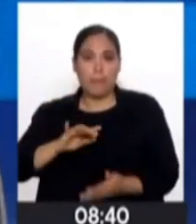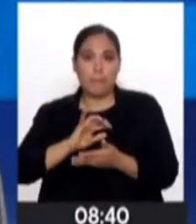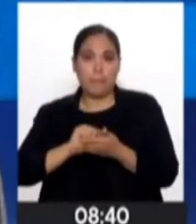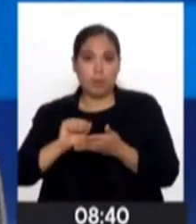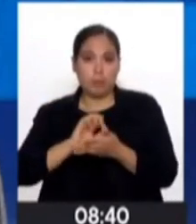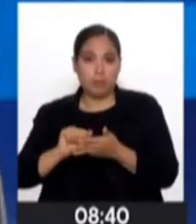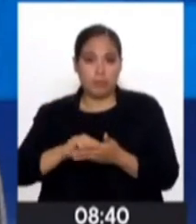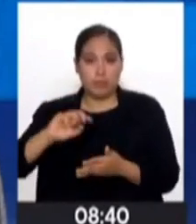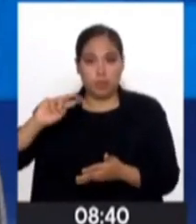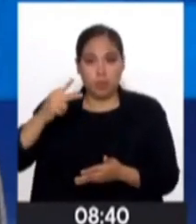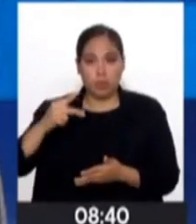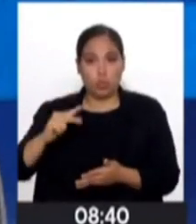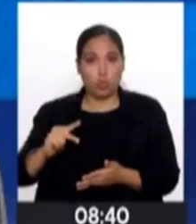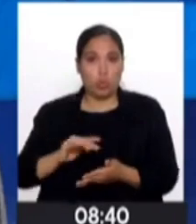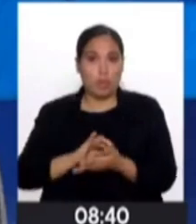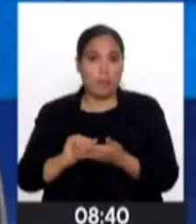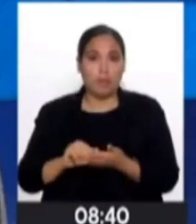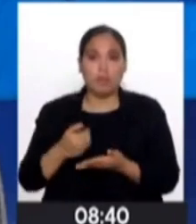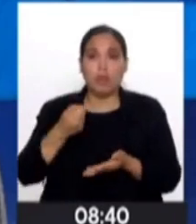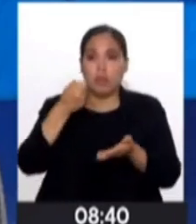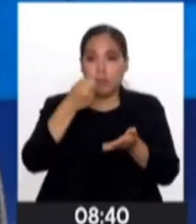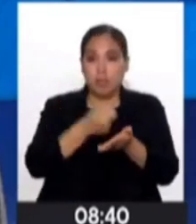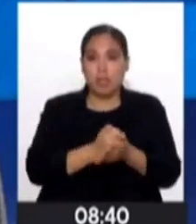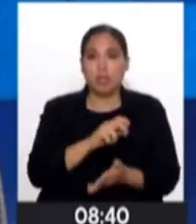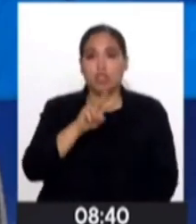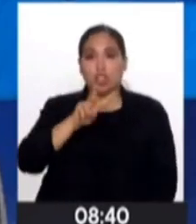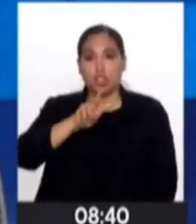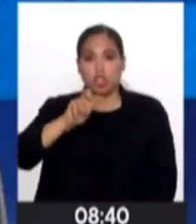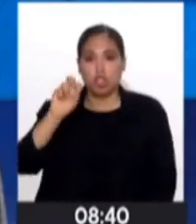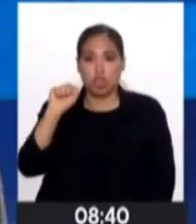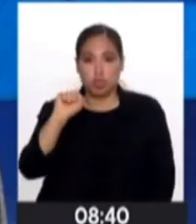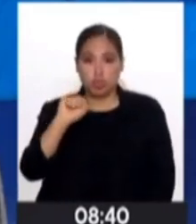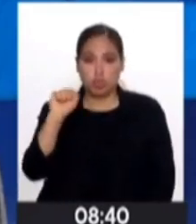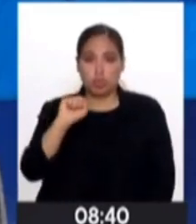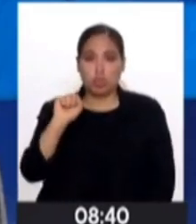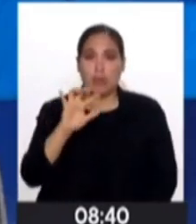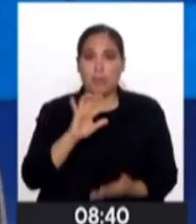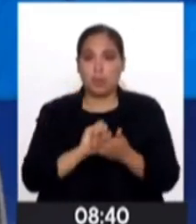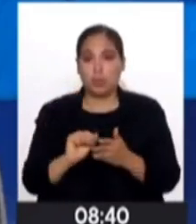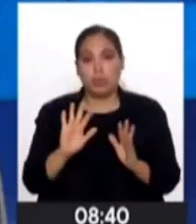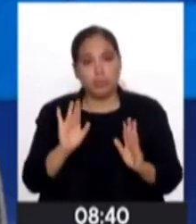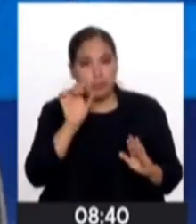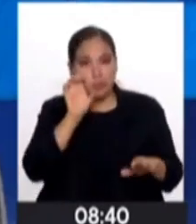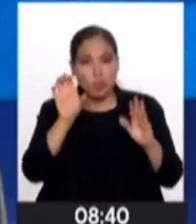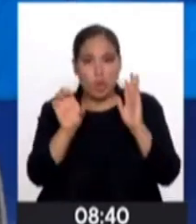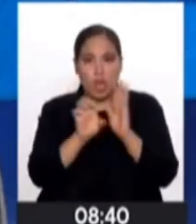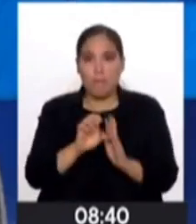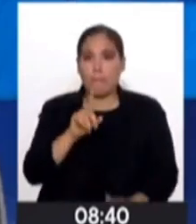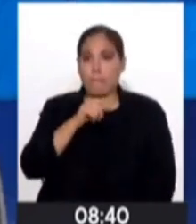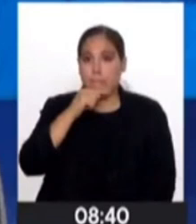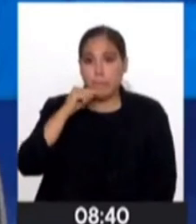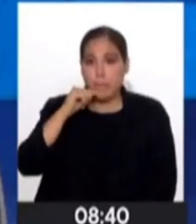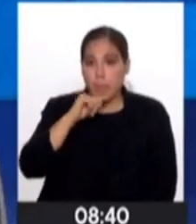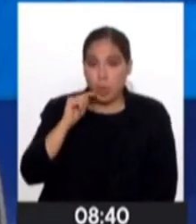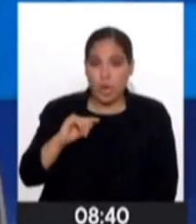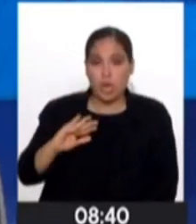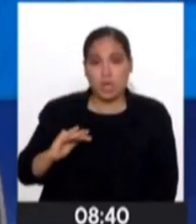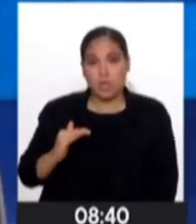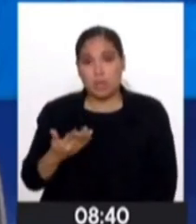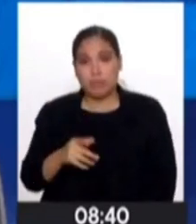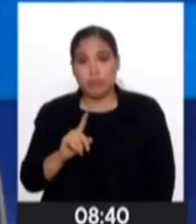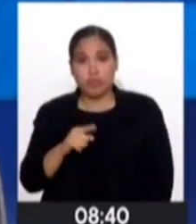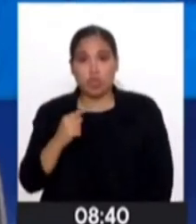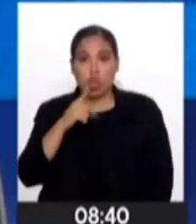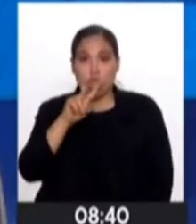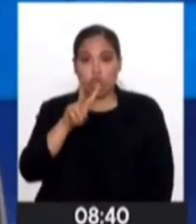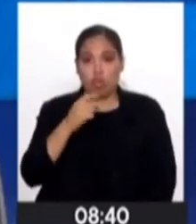vamos a decir que una señora quedó, el esposo falleció y los niños quedaron con tres hijos. Es 200 soles por cada hijo. ¿Y cuál es